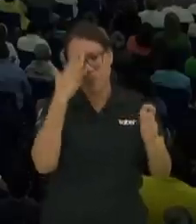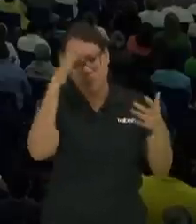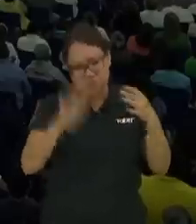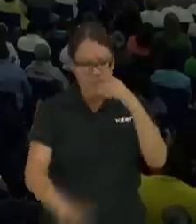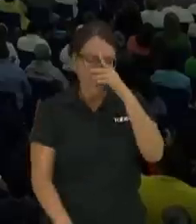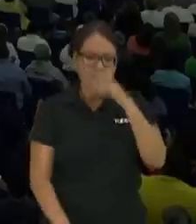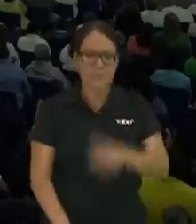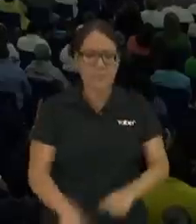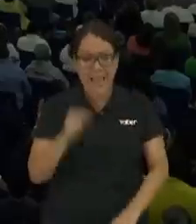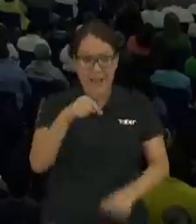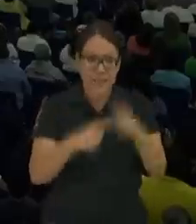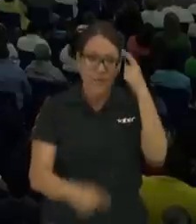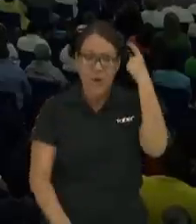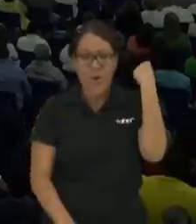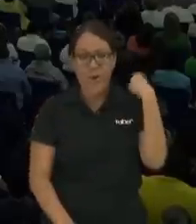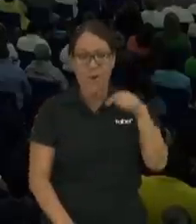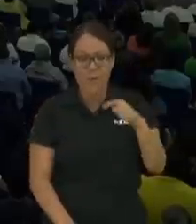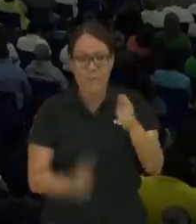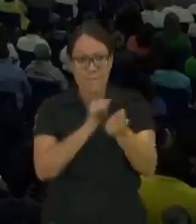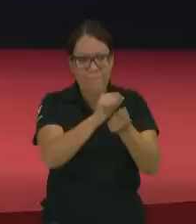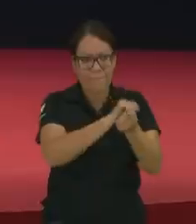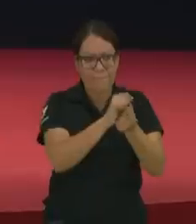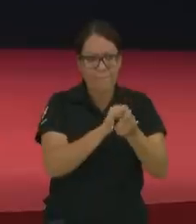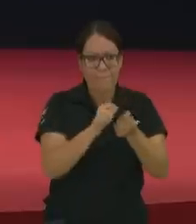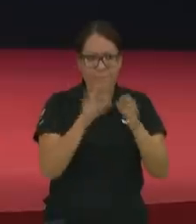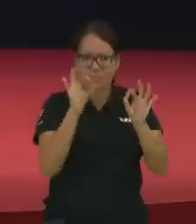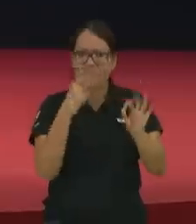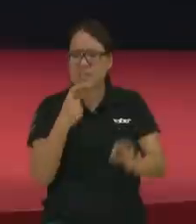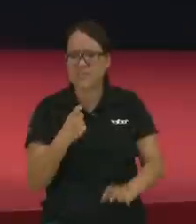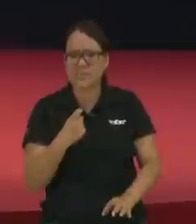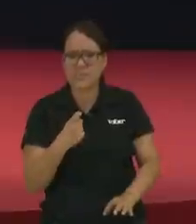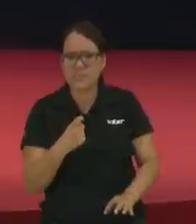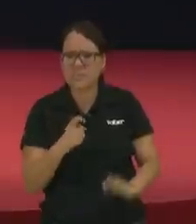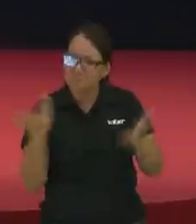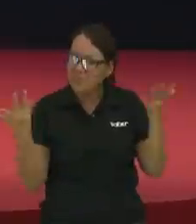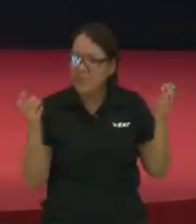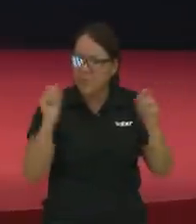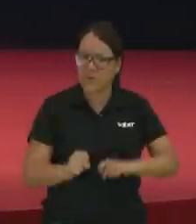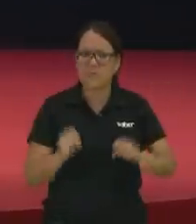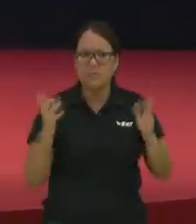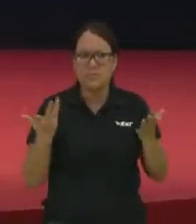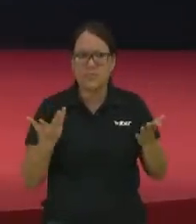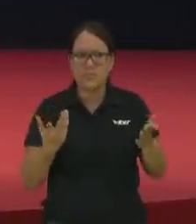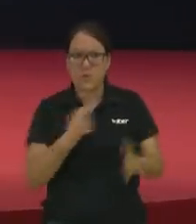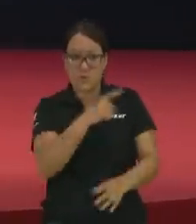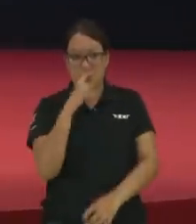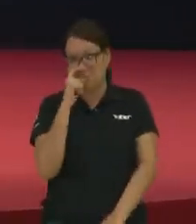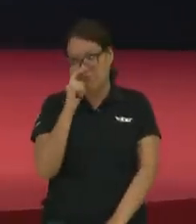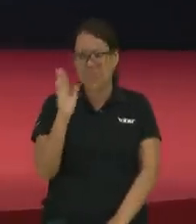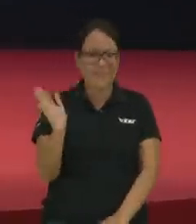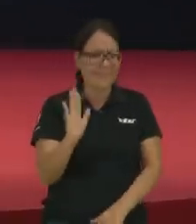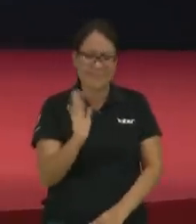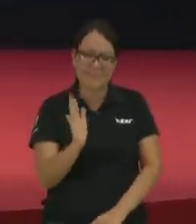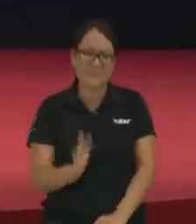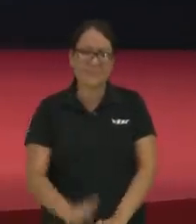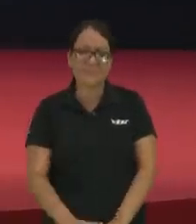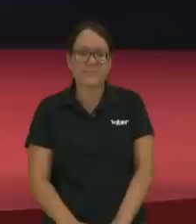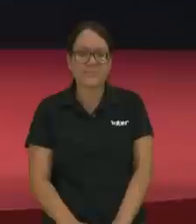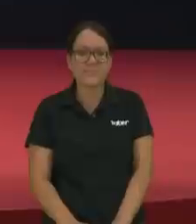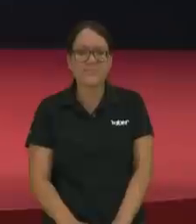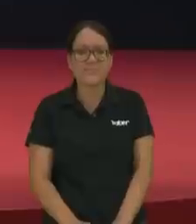hay hombres que sabemos lavar bien ropa amén ¿y por qué no? son los pirurris no son bromas